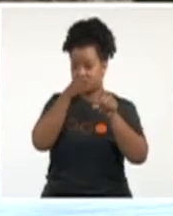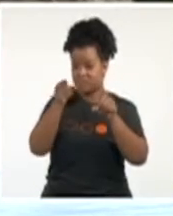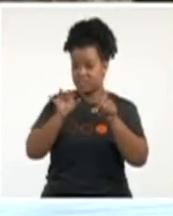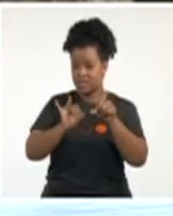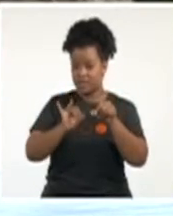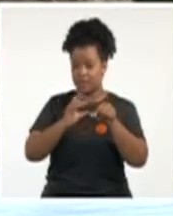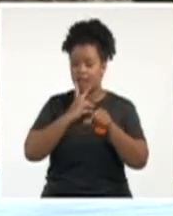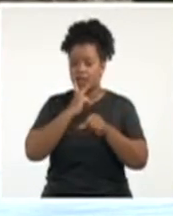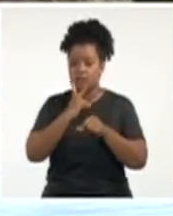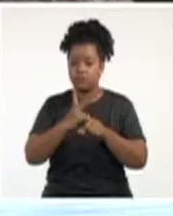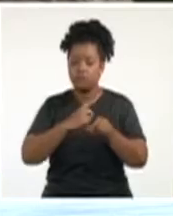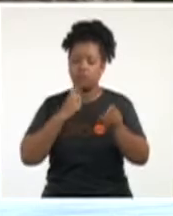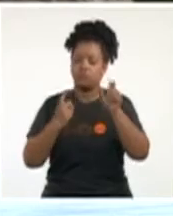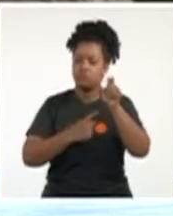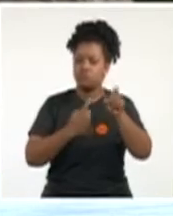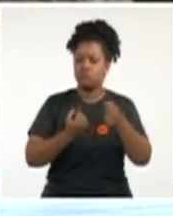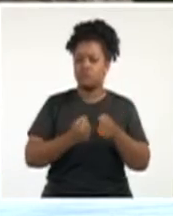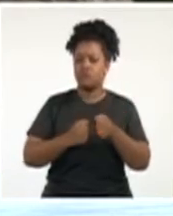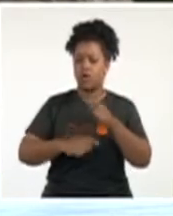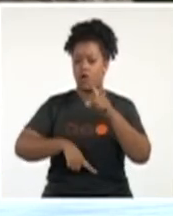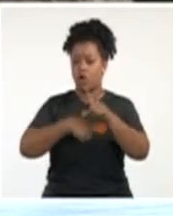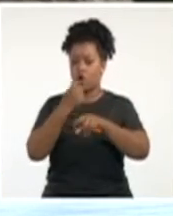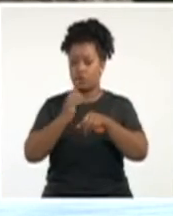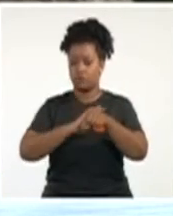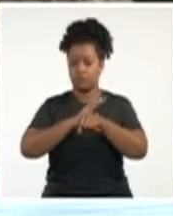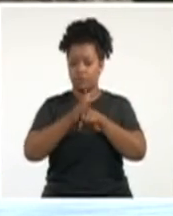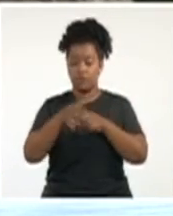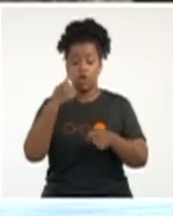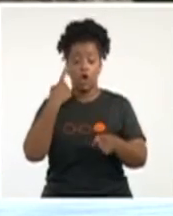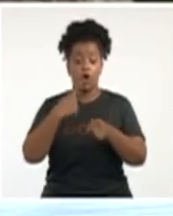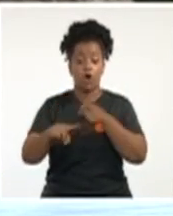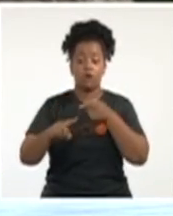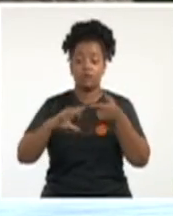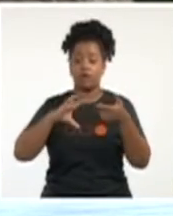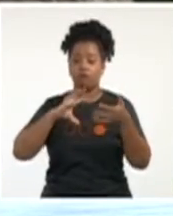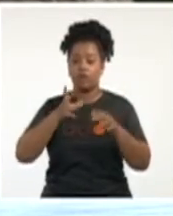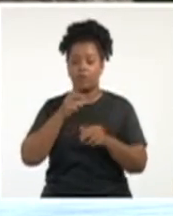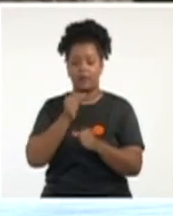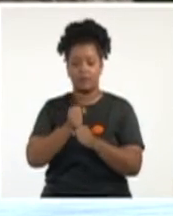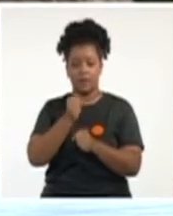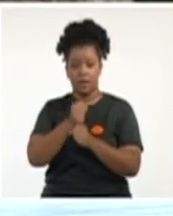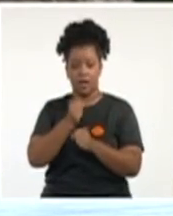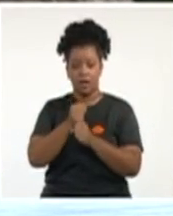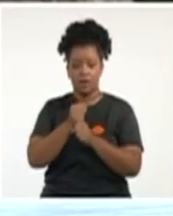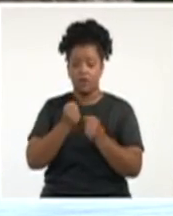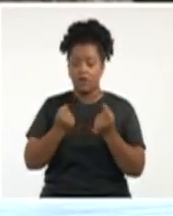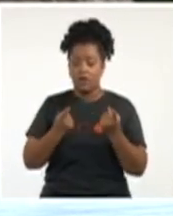enfrentamiento, incluso una mirada externa siempre, es muy necesaria y muy oportuna.